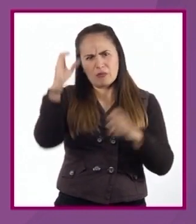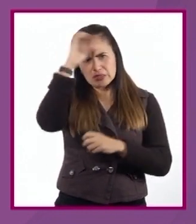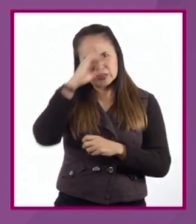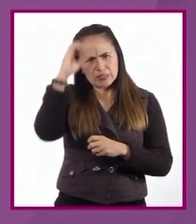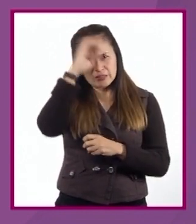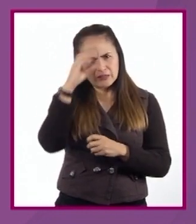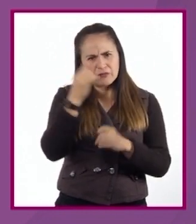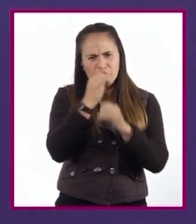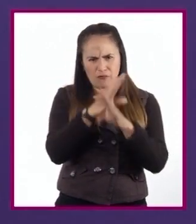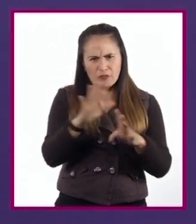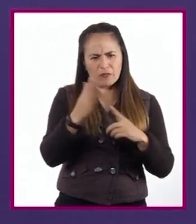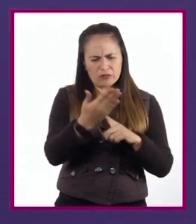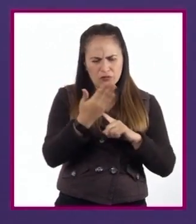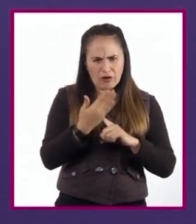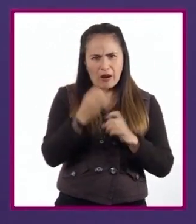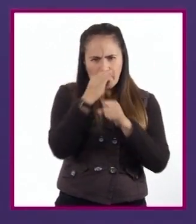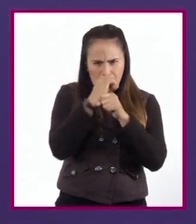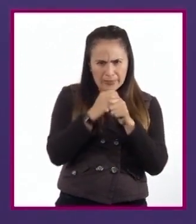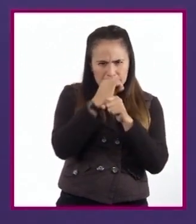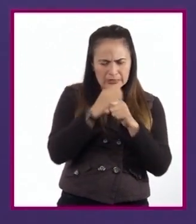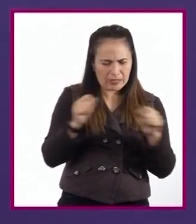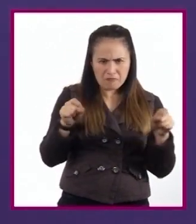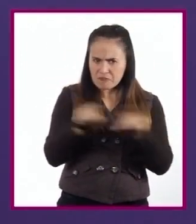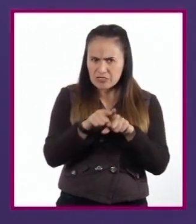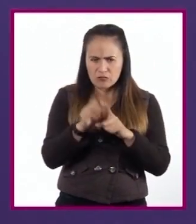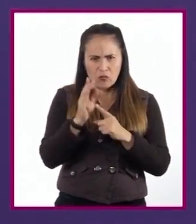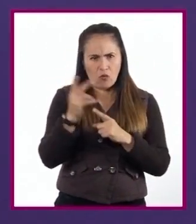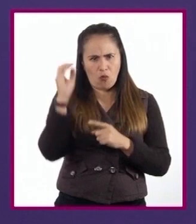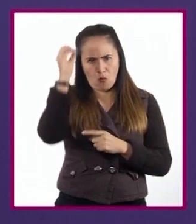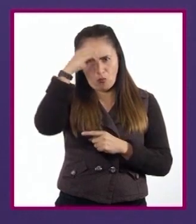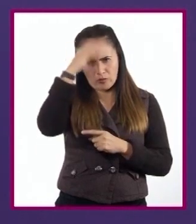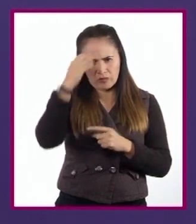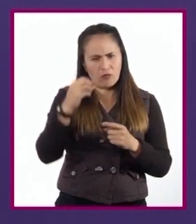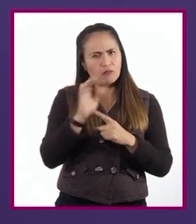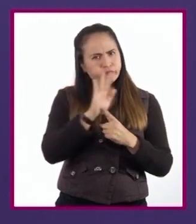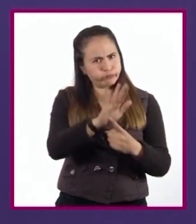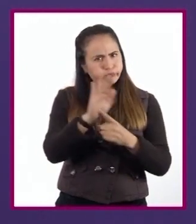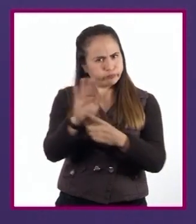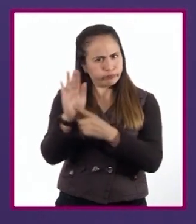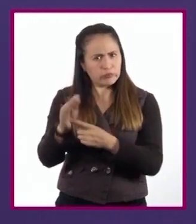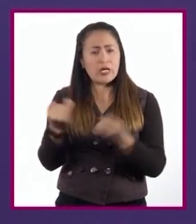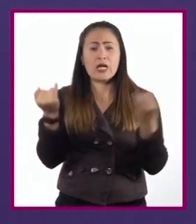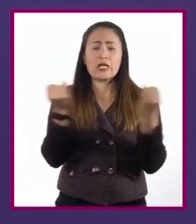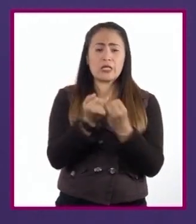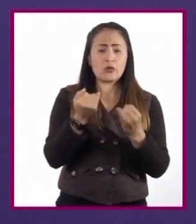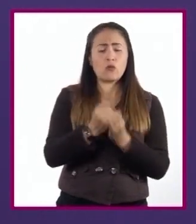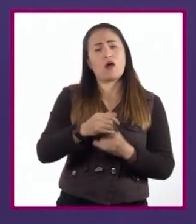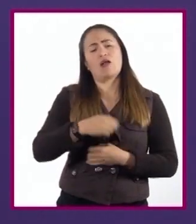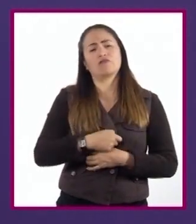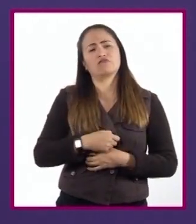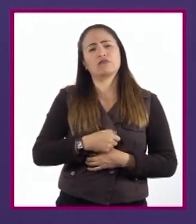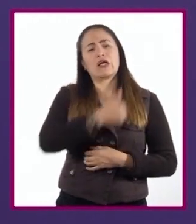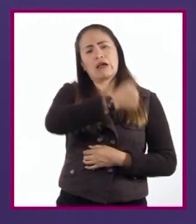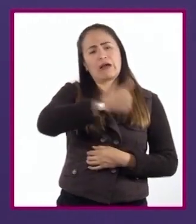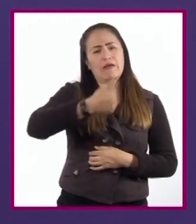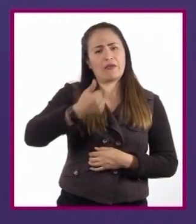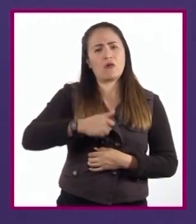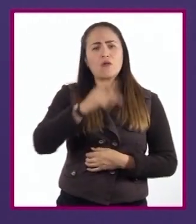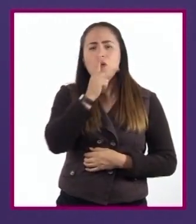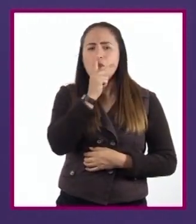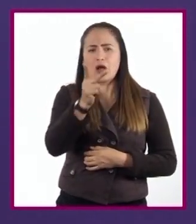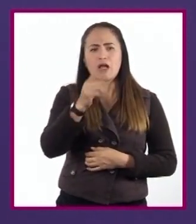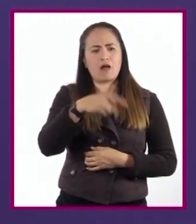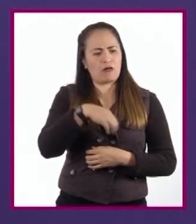que respalden nuestra opinión. Además, hay que procurar tener la habilidad de decir con nuestras propias palabras esa información,